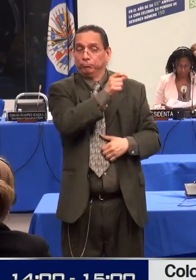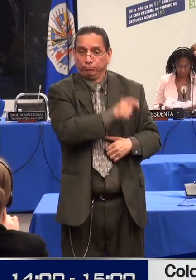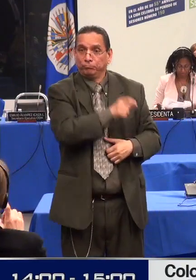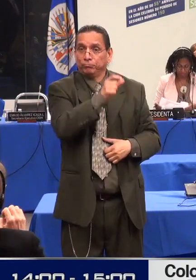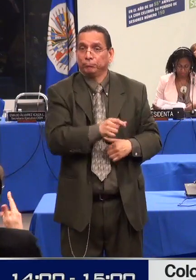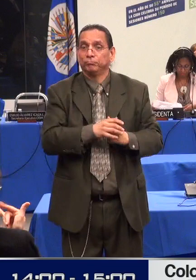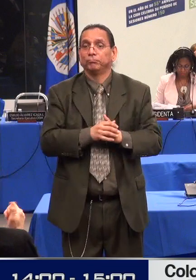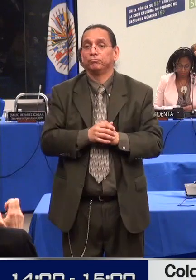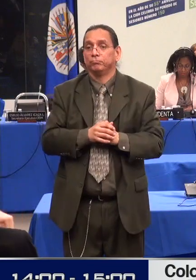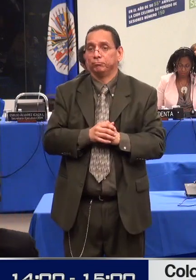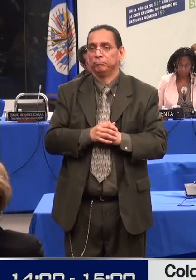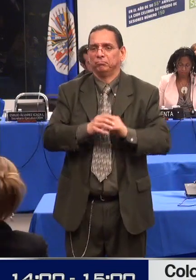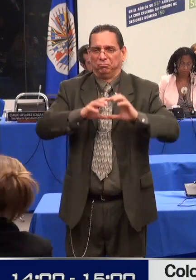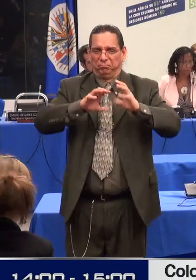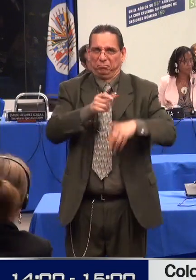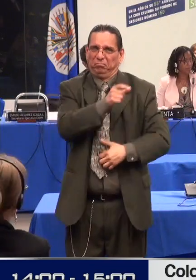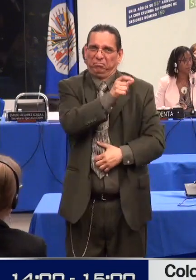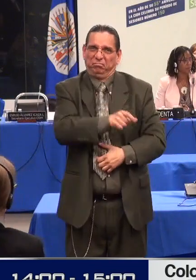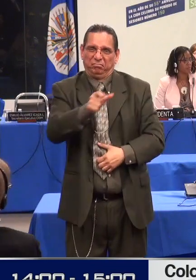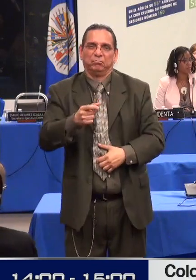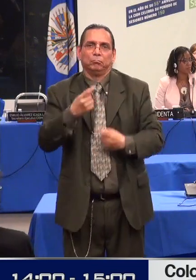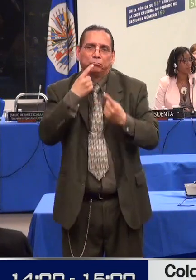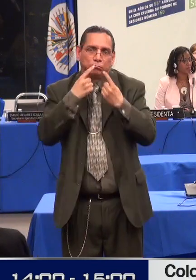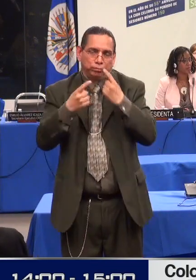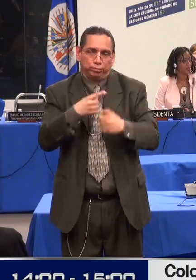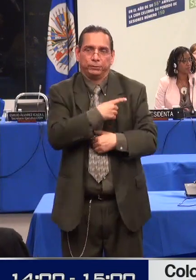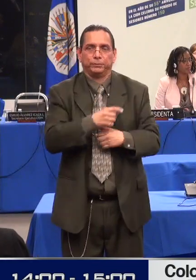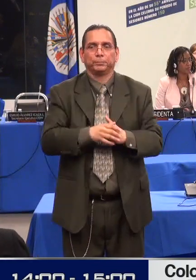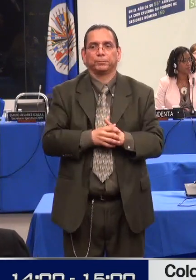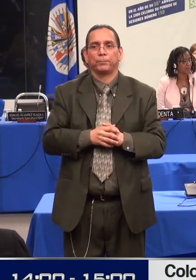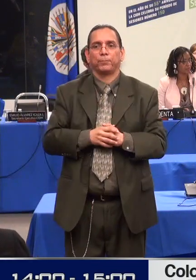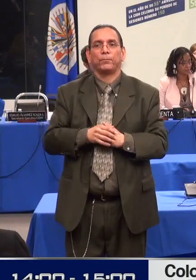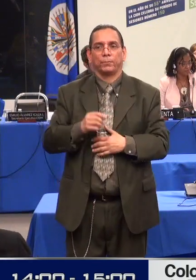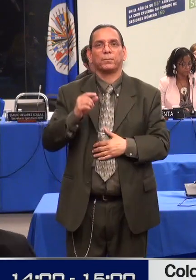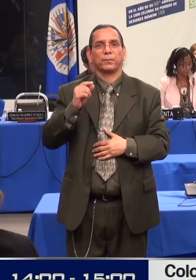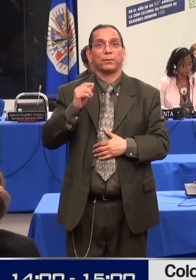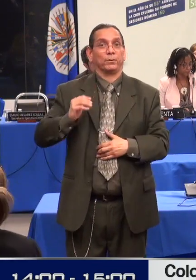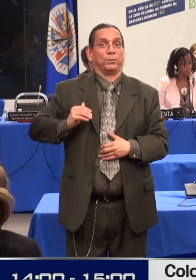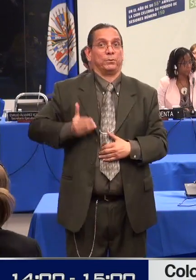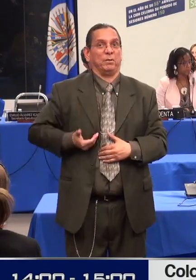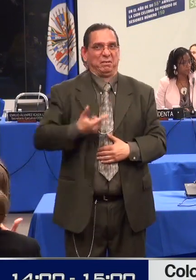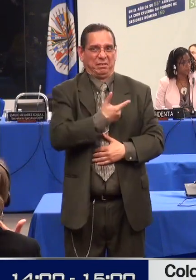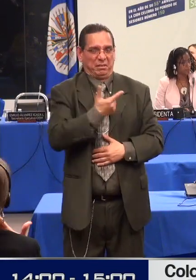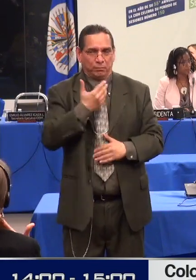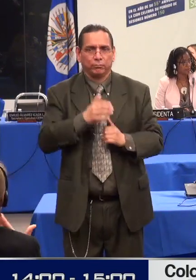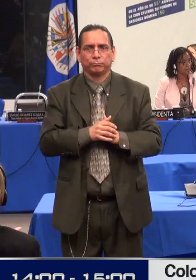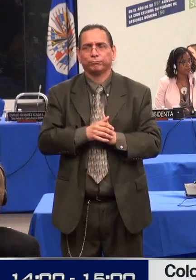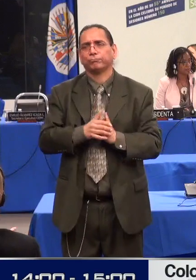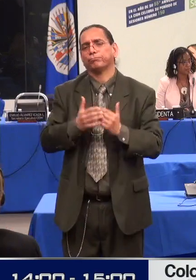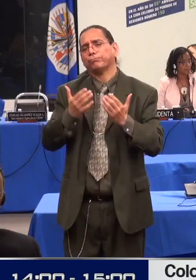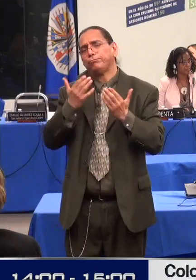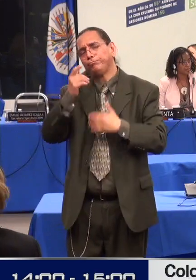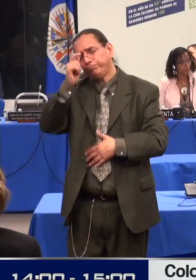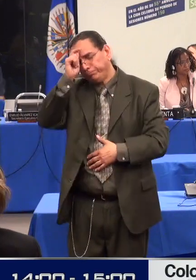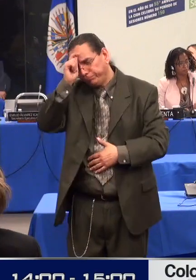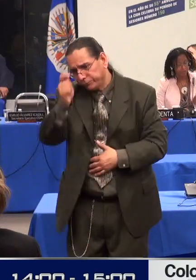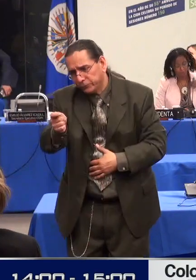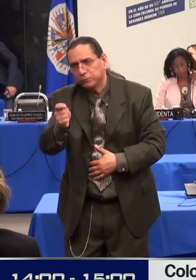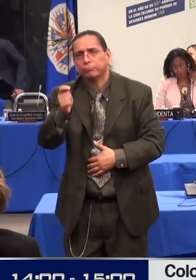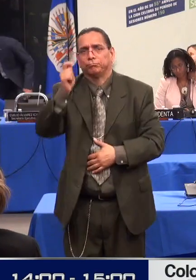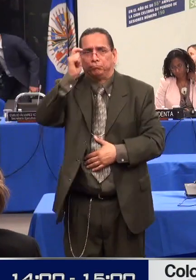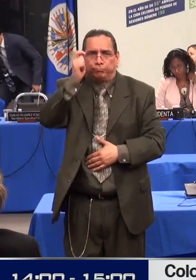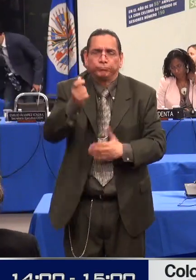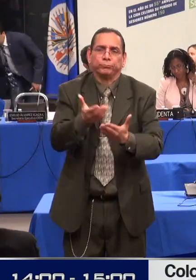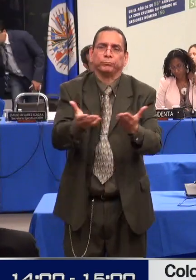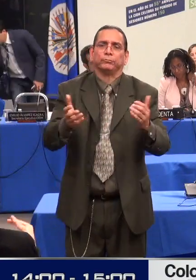Gracias, embajador, señores comisionados, señores peticionarios. Esta audiencia temática es para